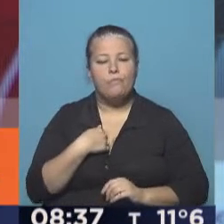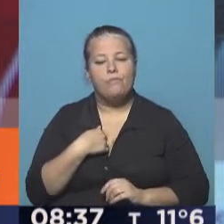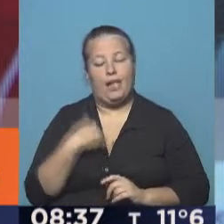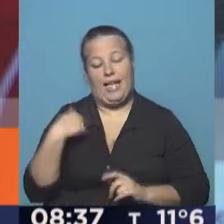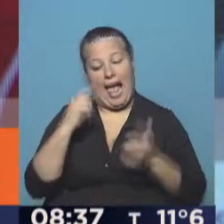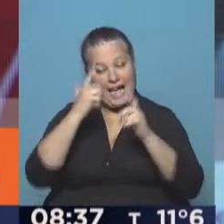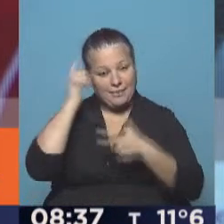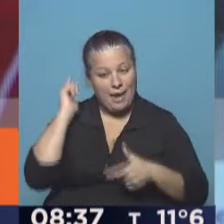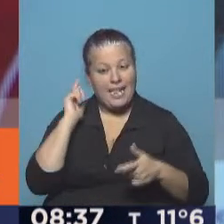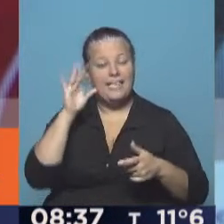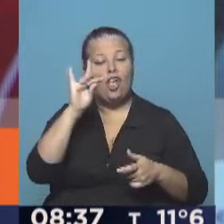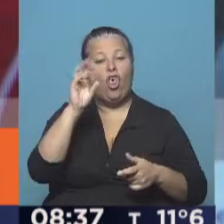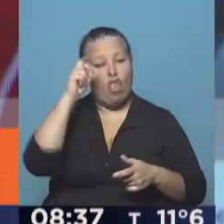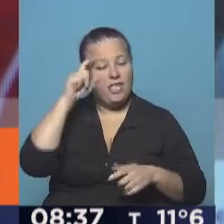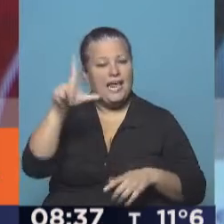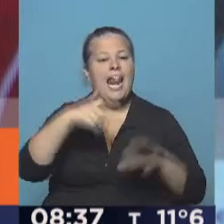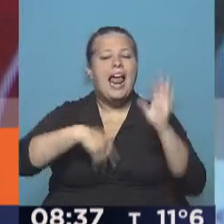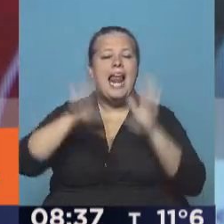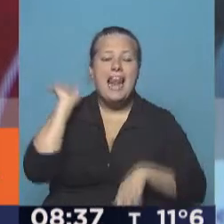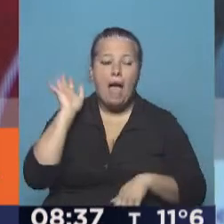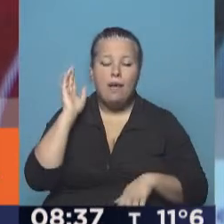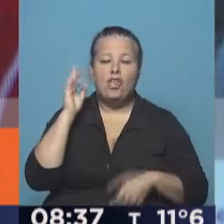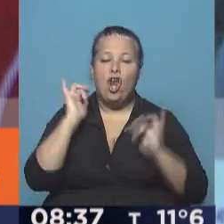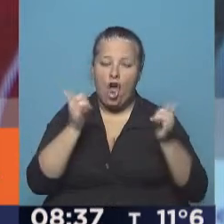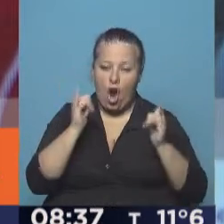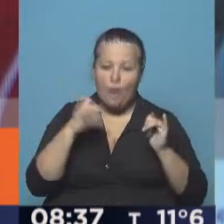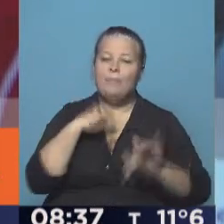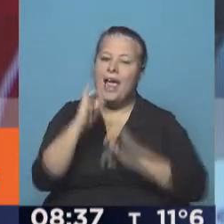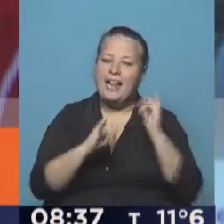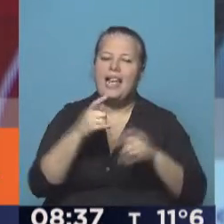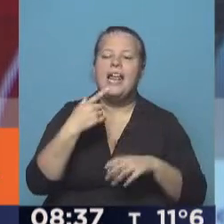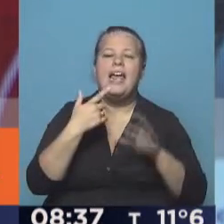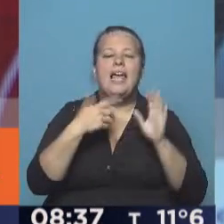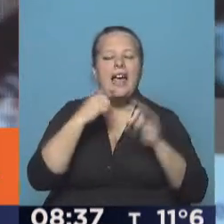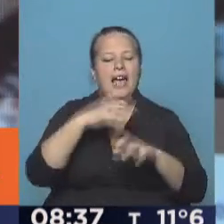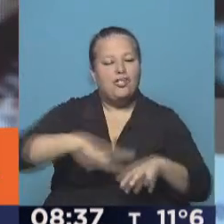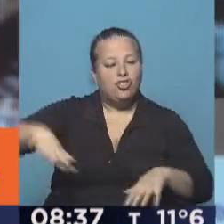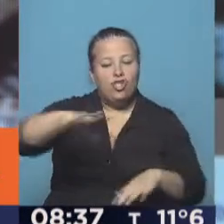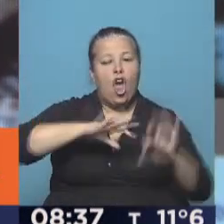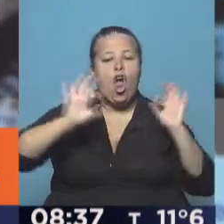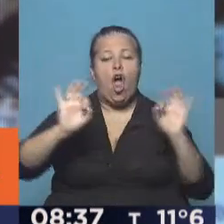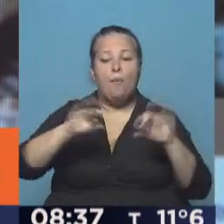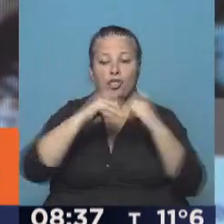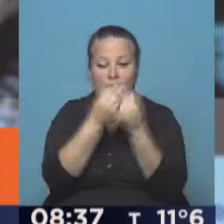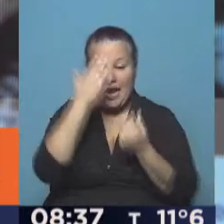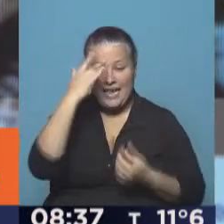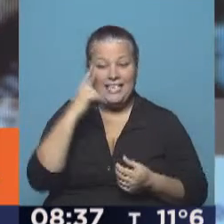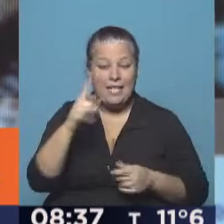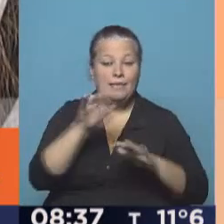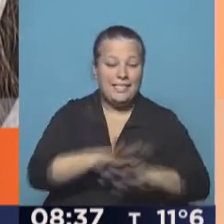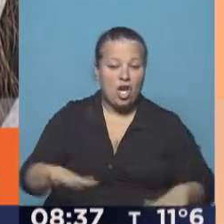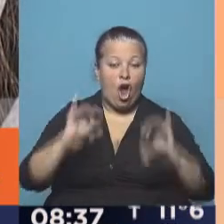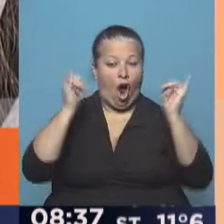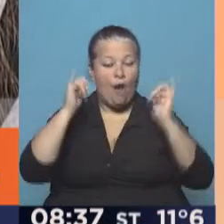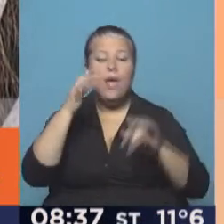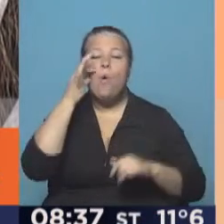Nuestra experiencia en Don Cel es que, a ver, la mayoría de los adolescentes, primero quiero decir que de la población total de 15.000 niños y adolescentes, que